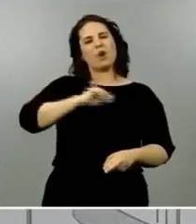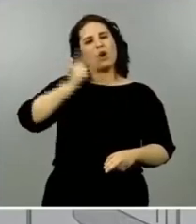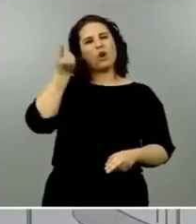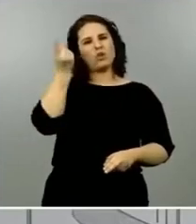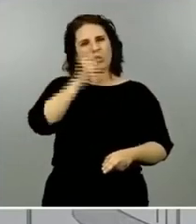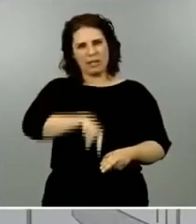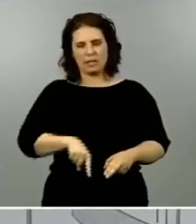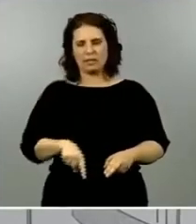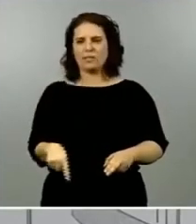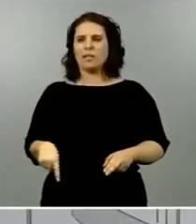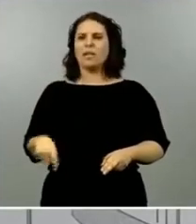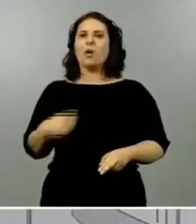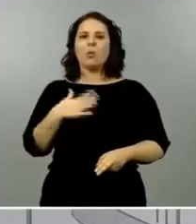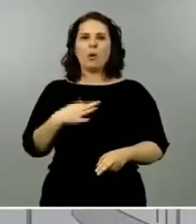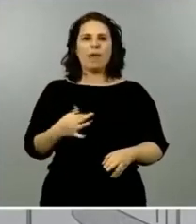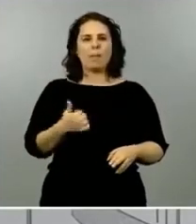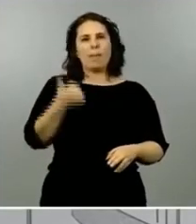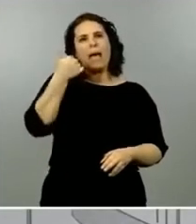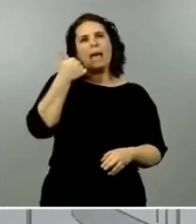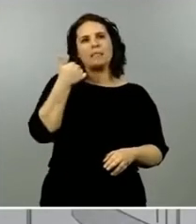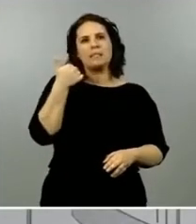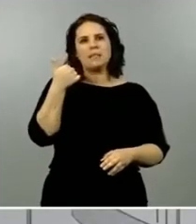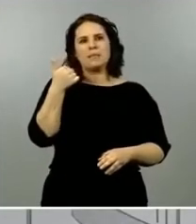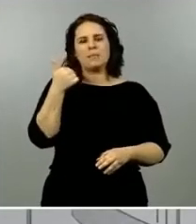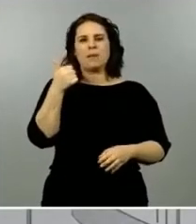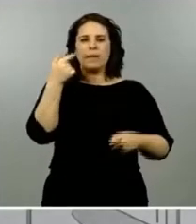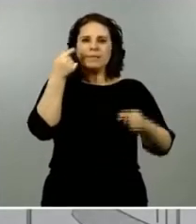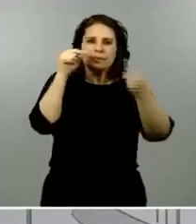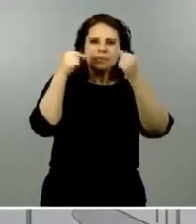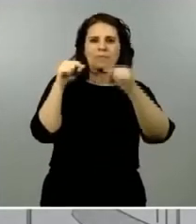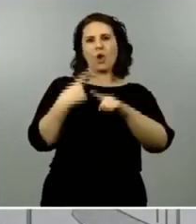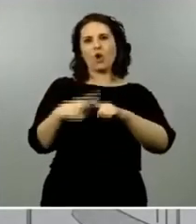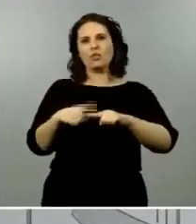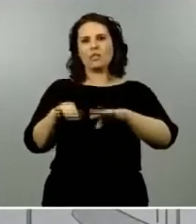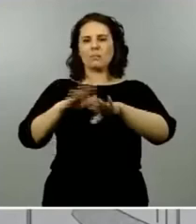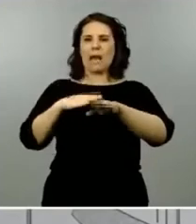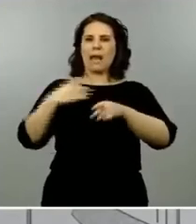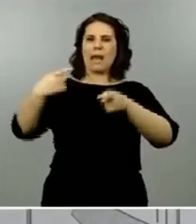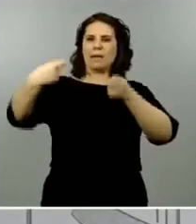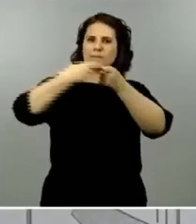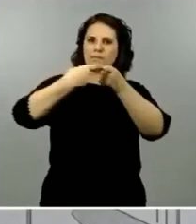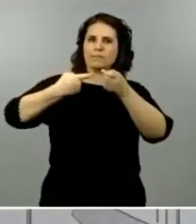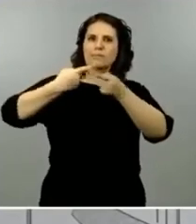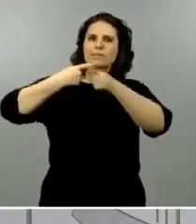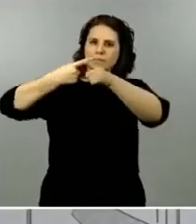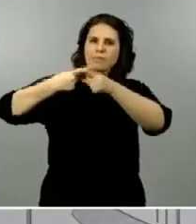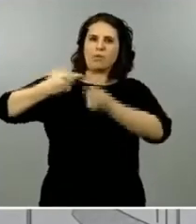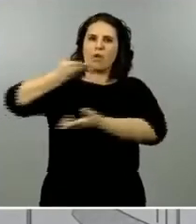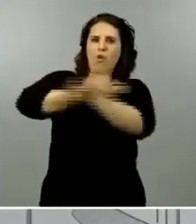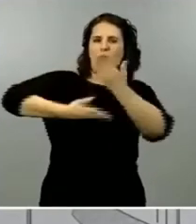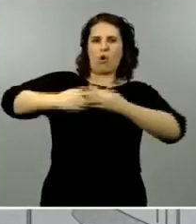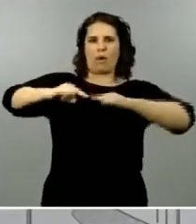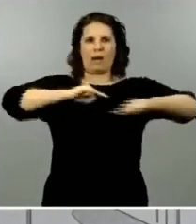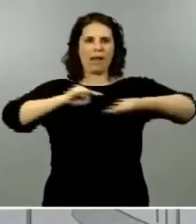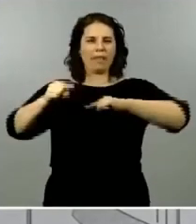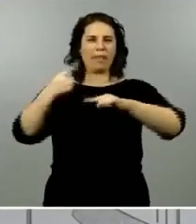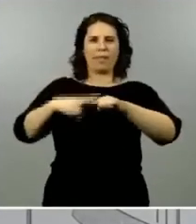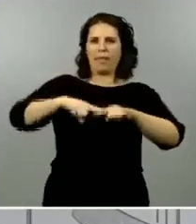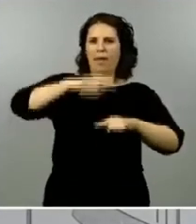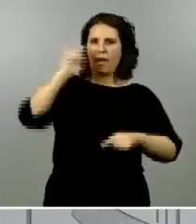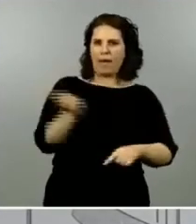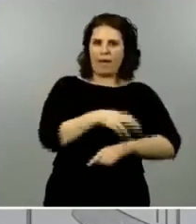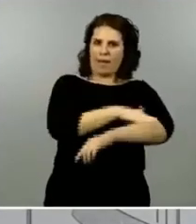en la desescalada tenemos que ser conscientes de que el estado de alarma en este proceso de desescalada es fundamental